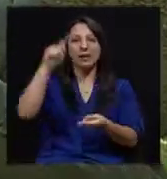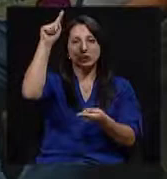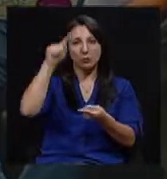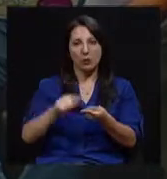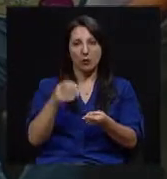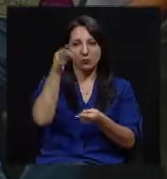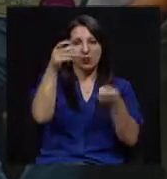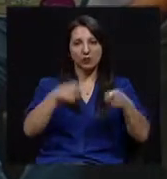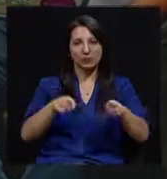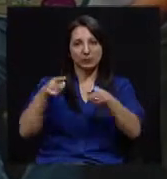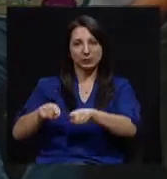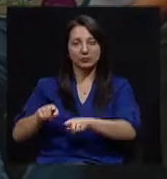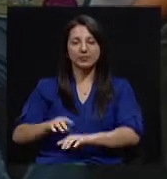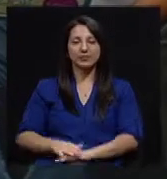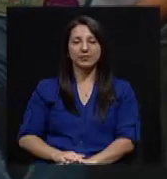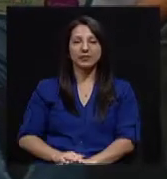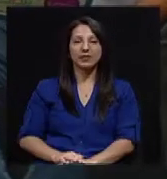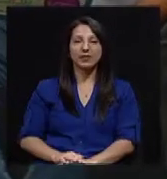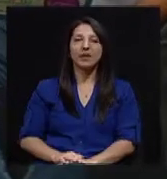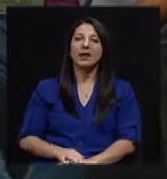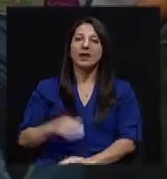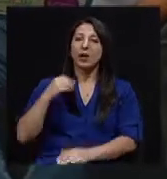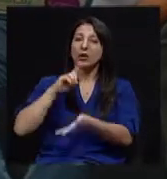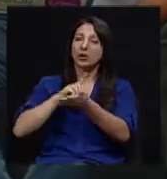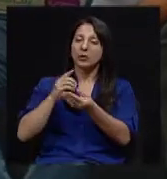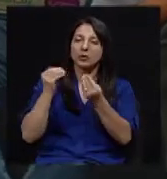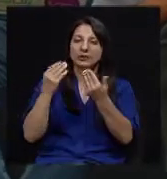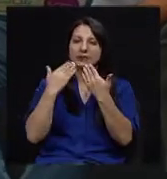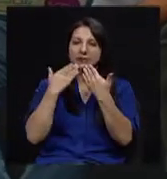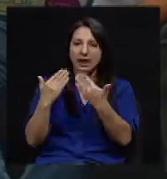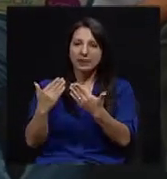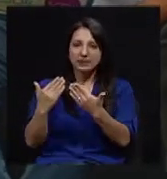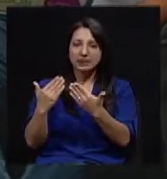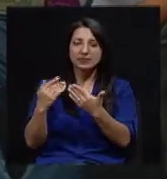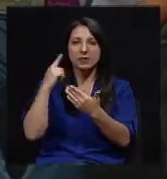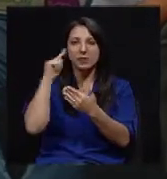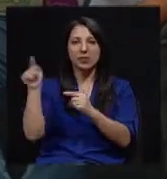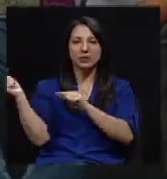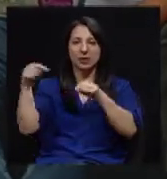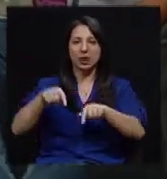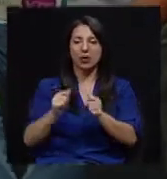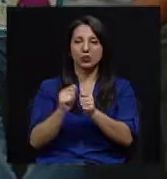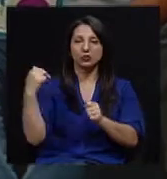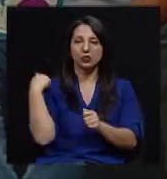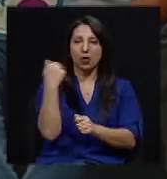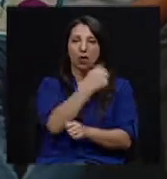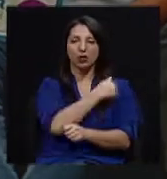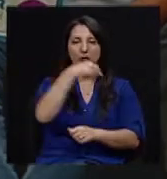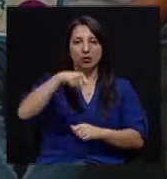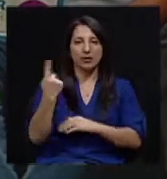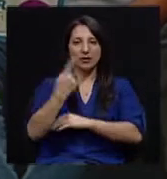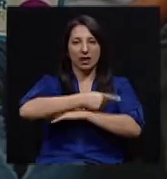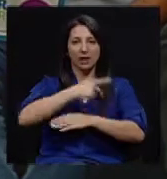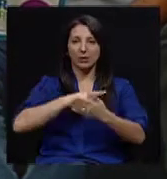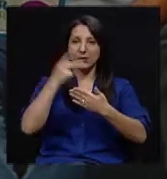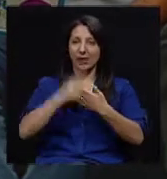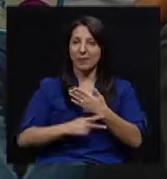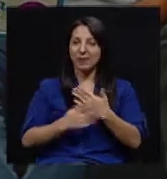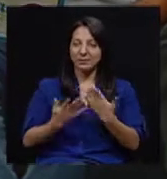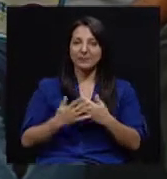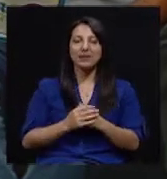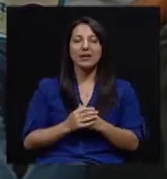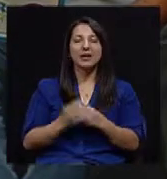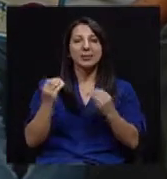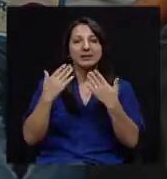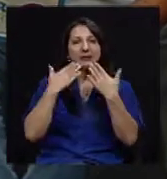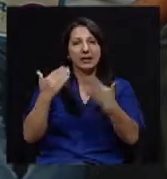futuras. Doctor, muchísimas, muchísimas gracias por estar con nosotros el día de hoy en este programa. Ha sido de